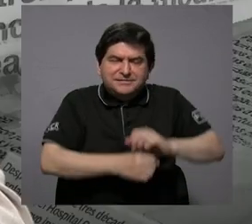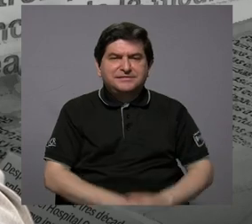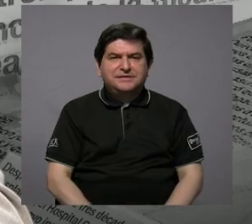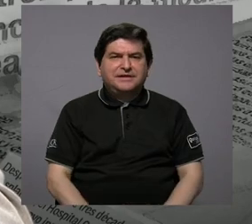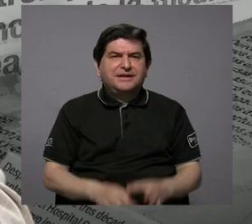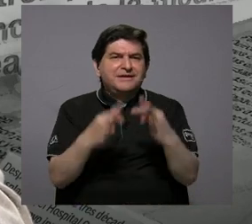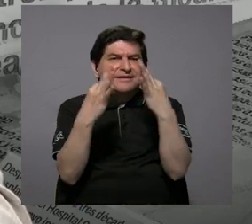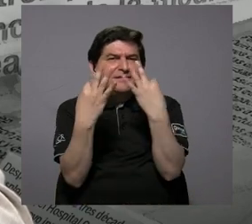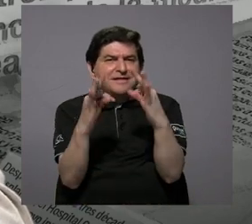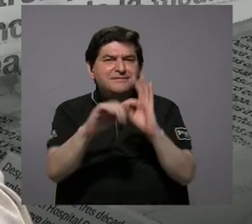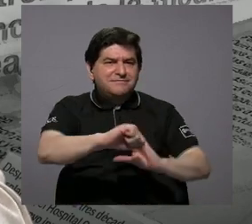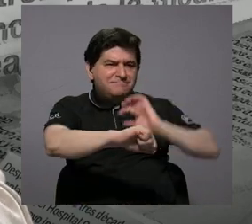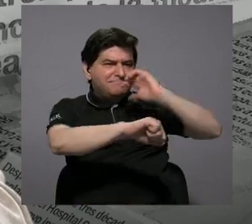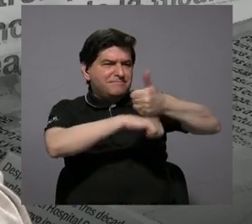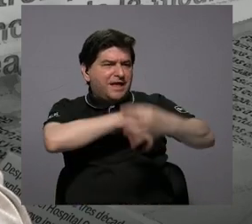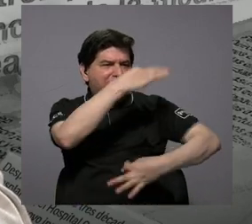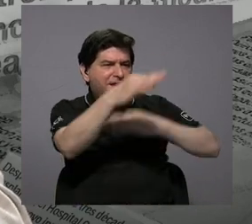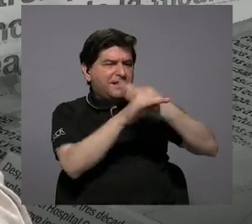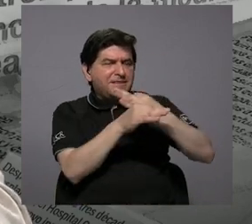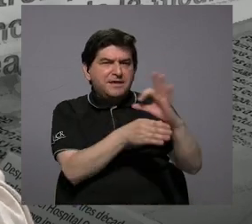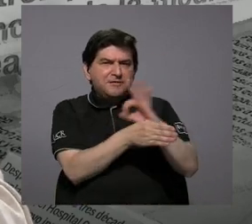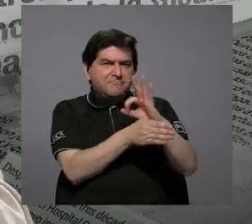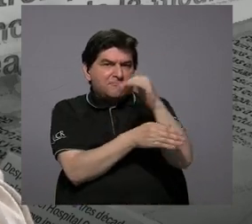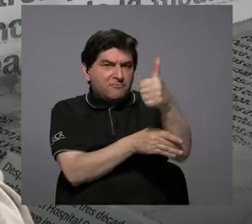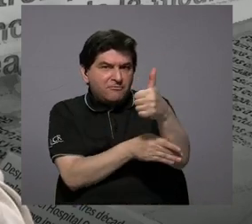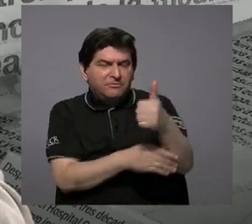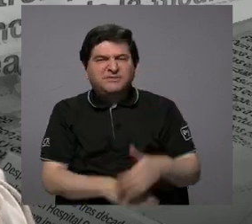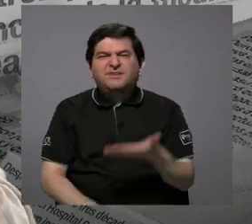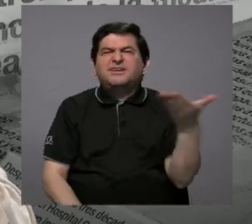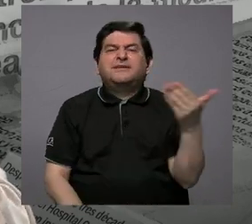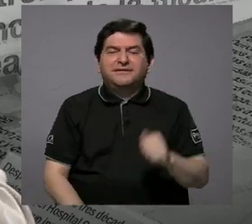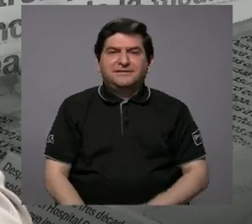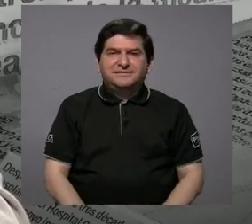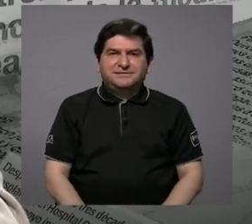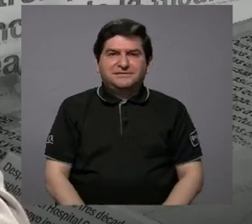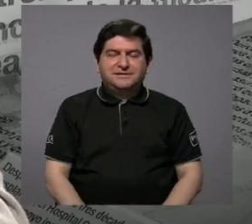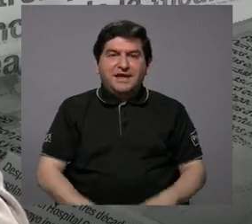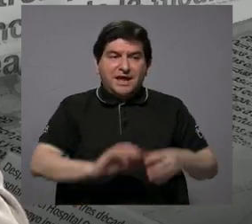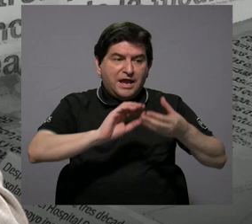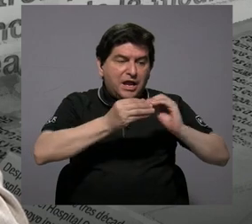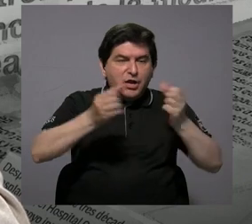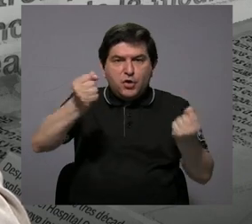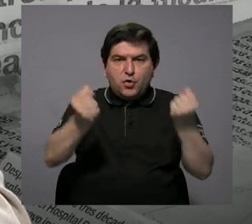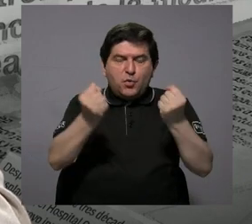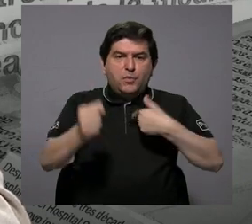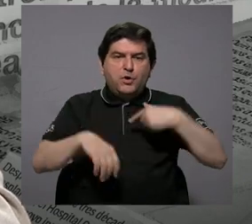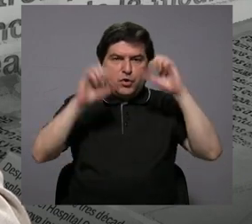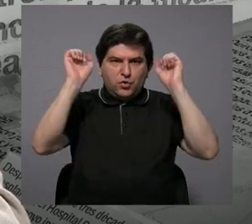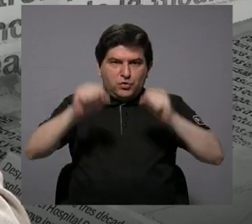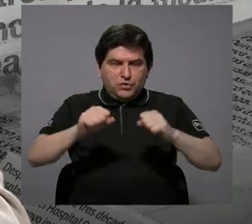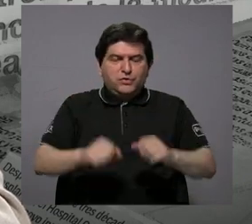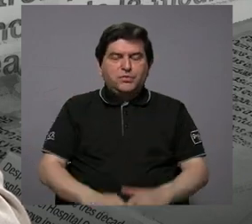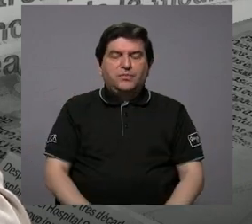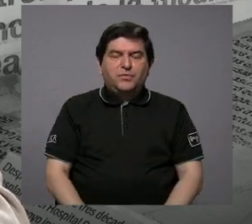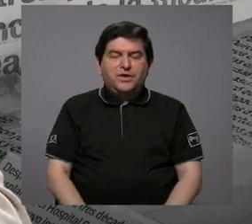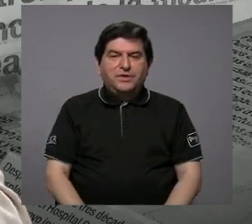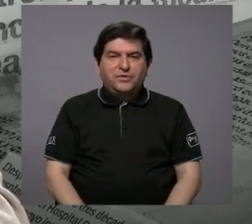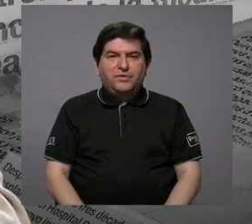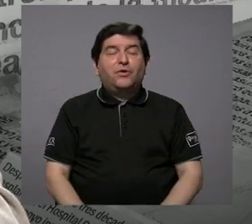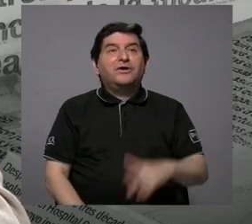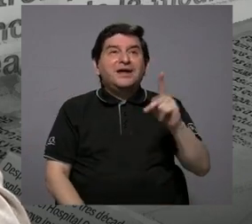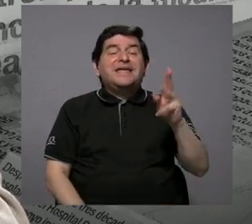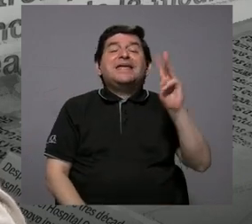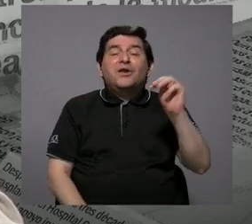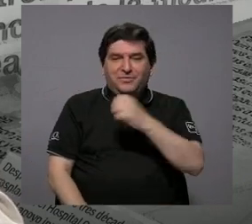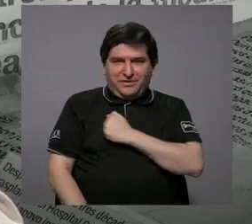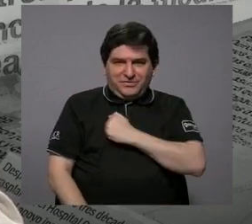lograr establecer ese tipo de eficiencias, que básicamente es la cantidad de vehículos que yo puedo recorrer con mi, perdón, de